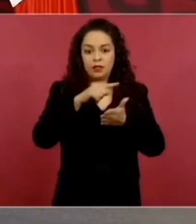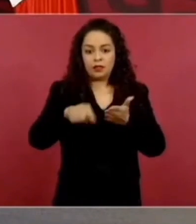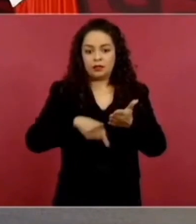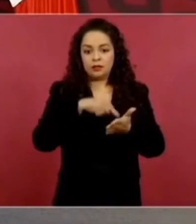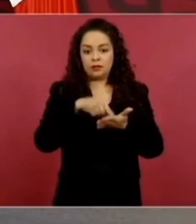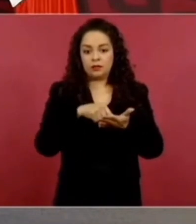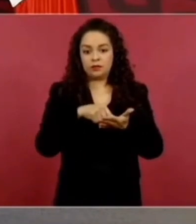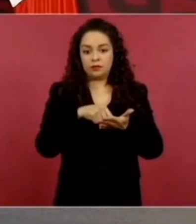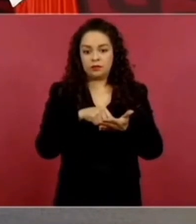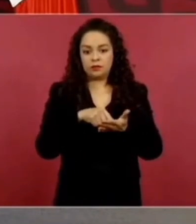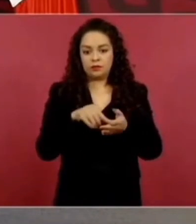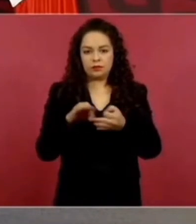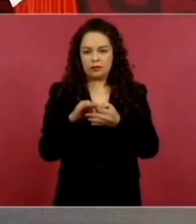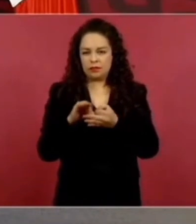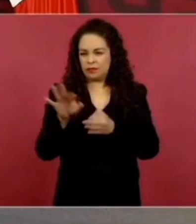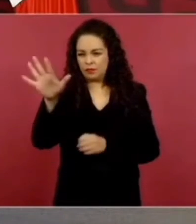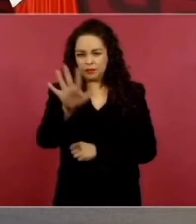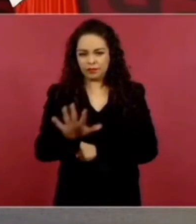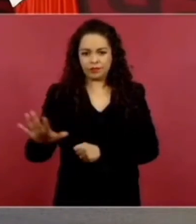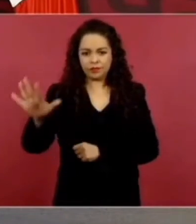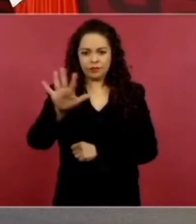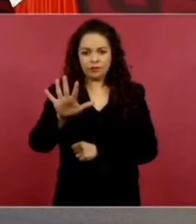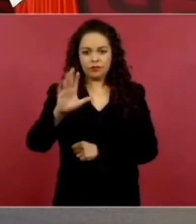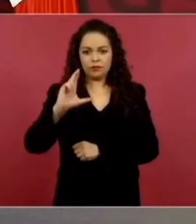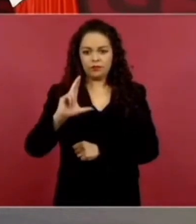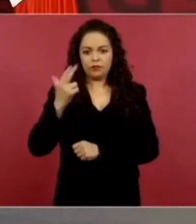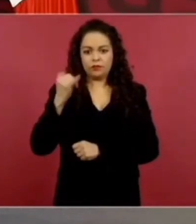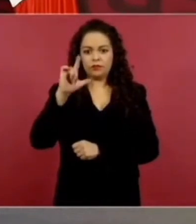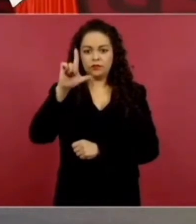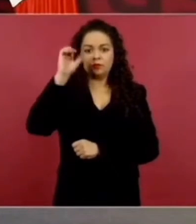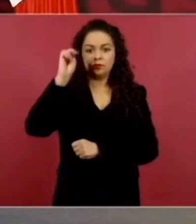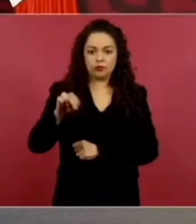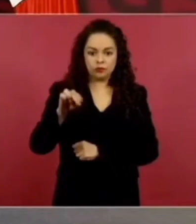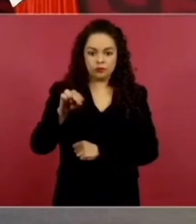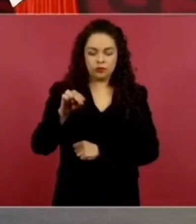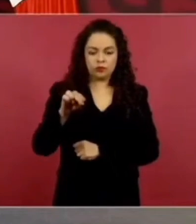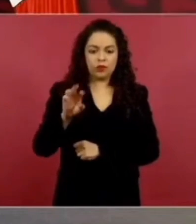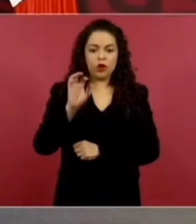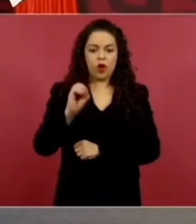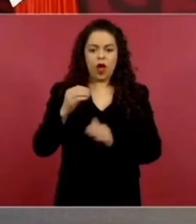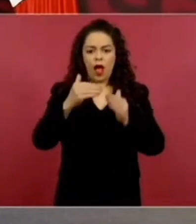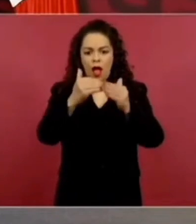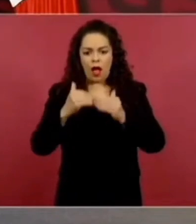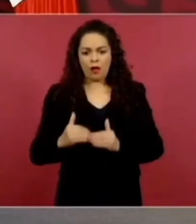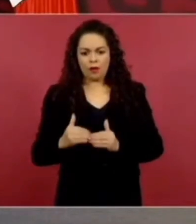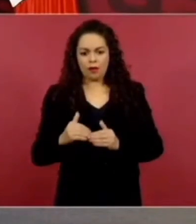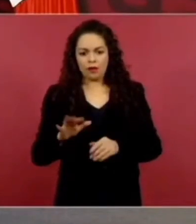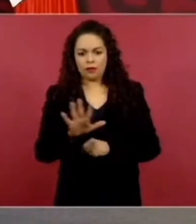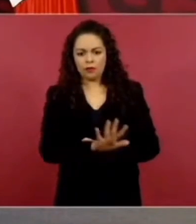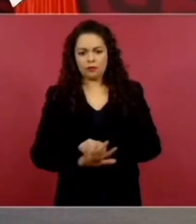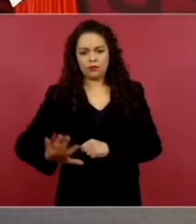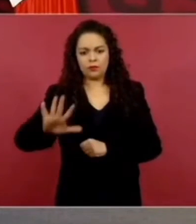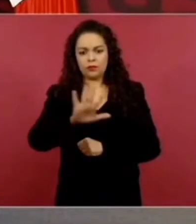por acá sí no no tan chilón o por la costa